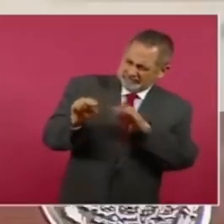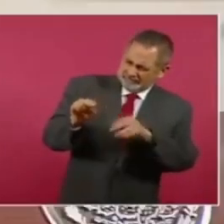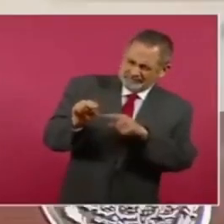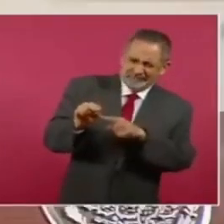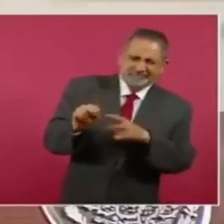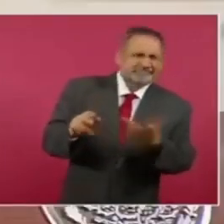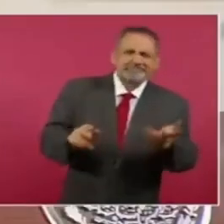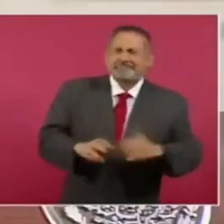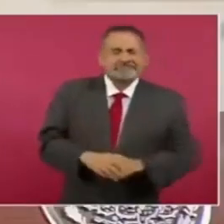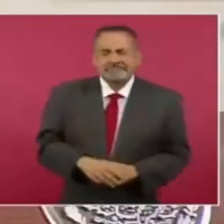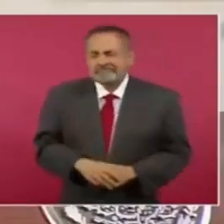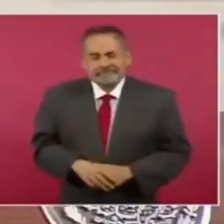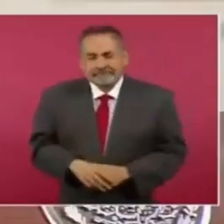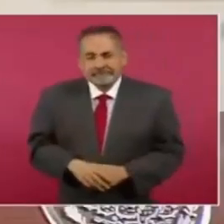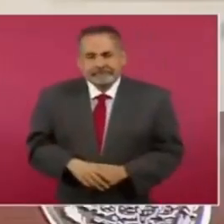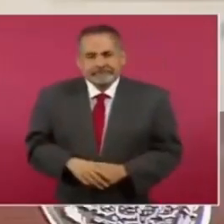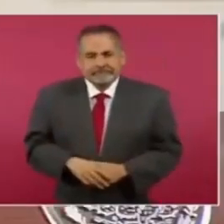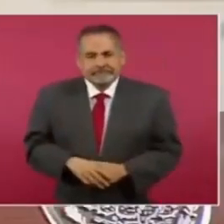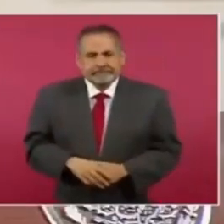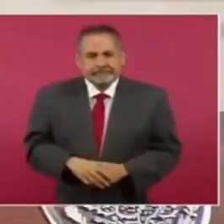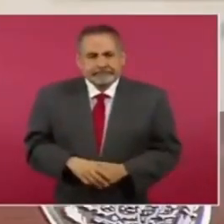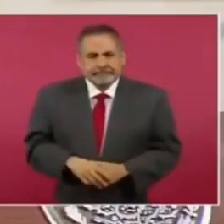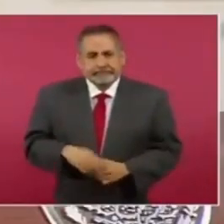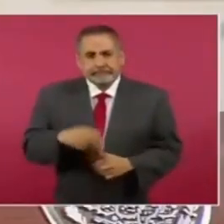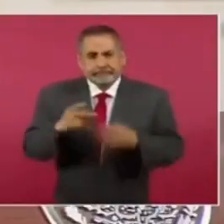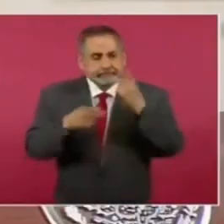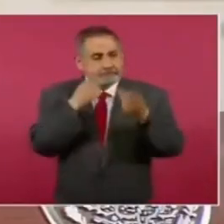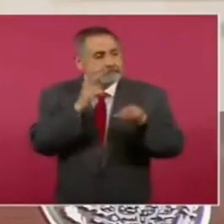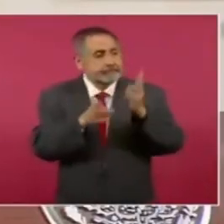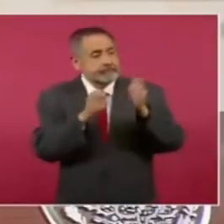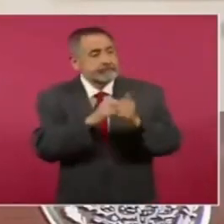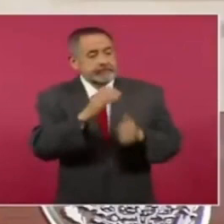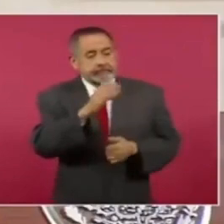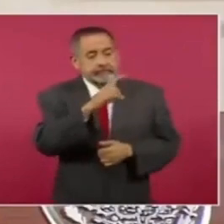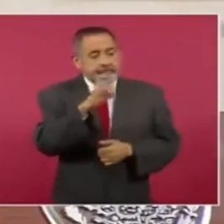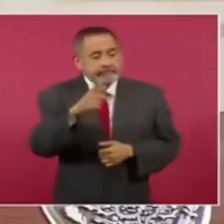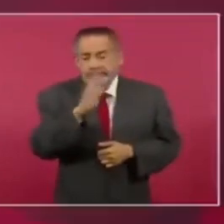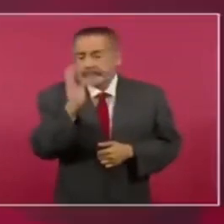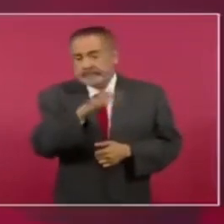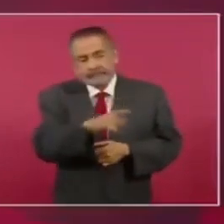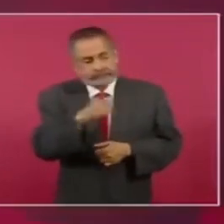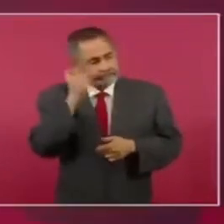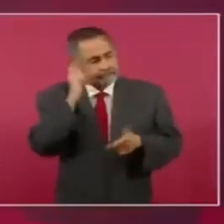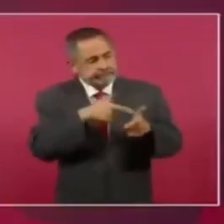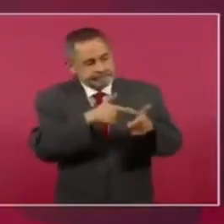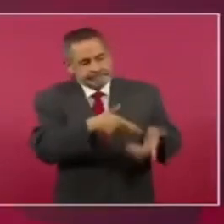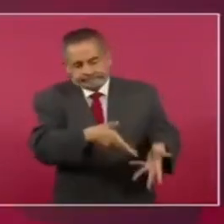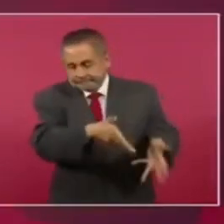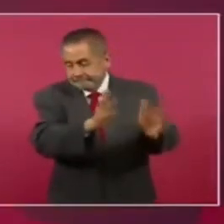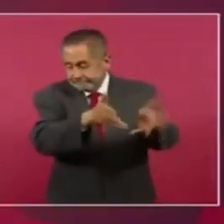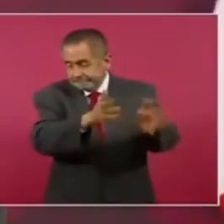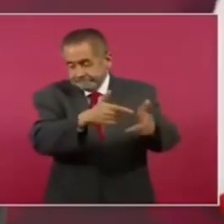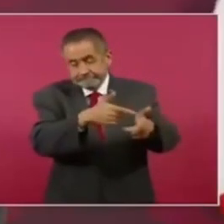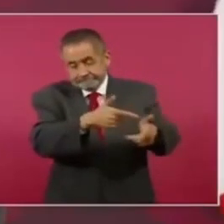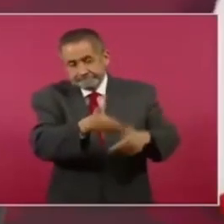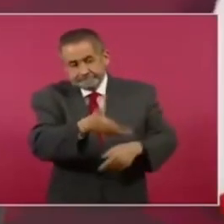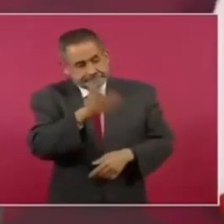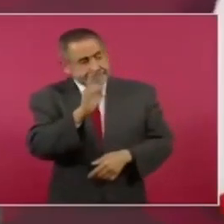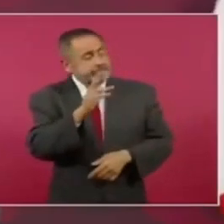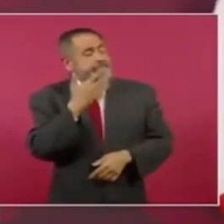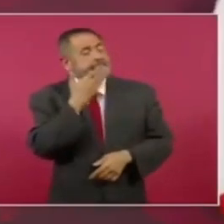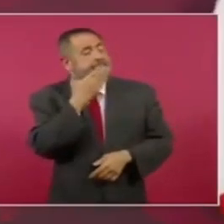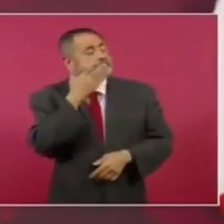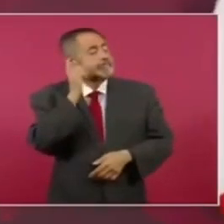Entonces, ya para qué hablar con Cris, que siga su camino, ahí la lleva,